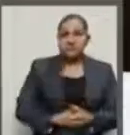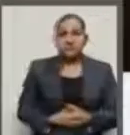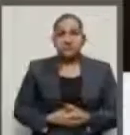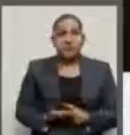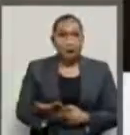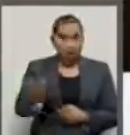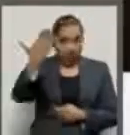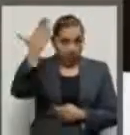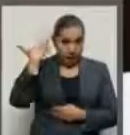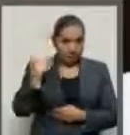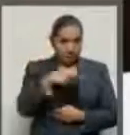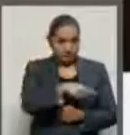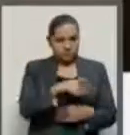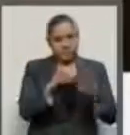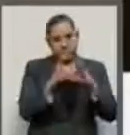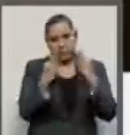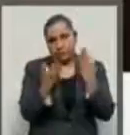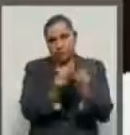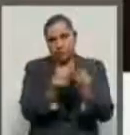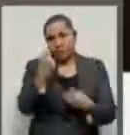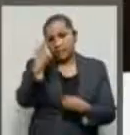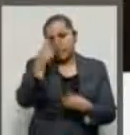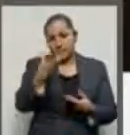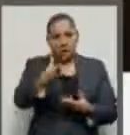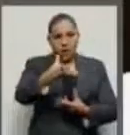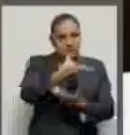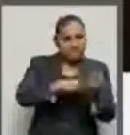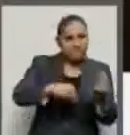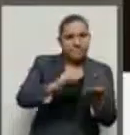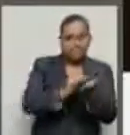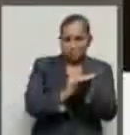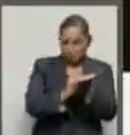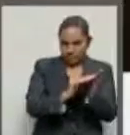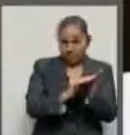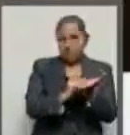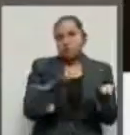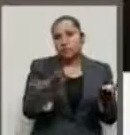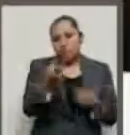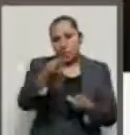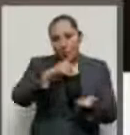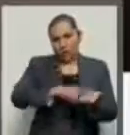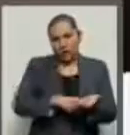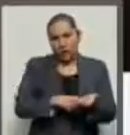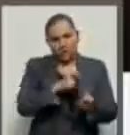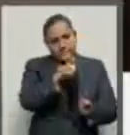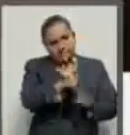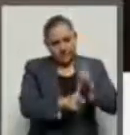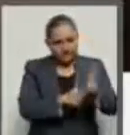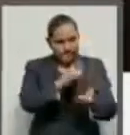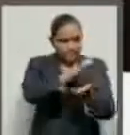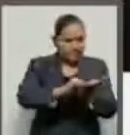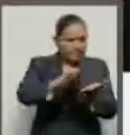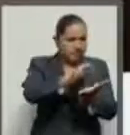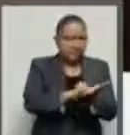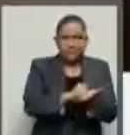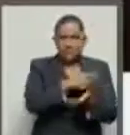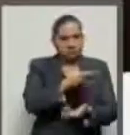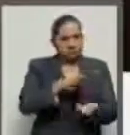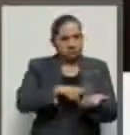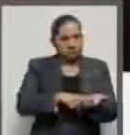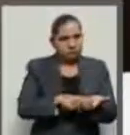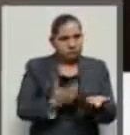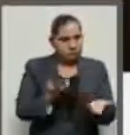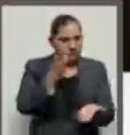tendencia de los montos, de las compensaciones que los contribuyentes han aplicado, ha sido creciente.